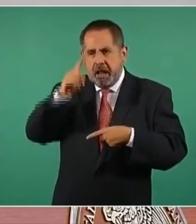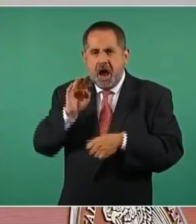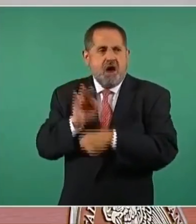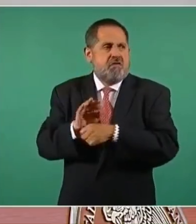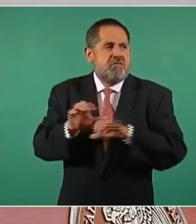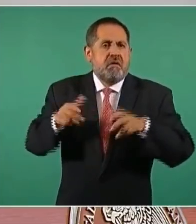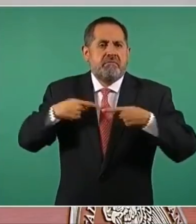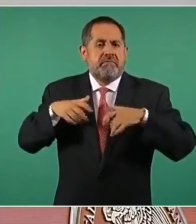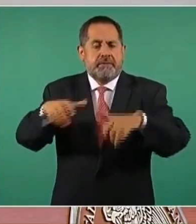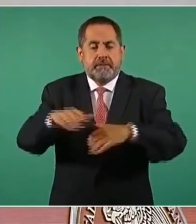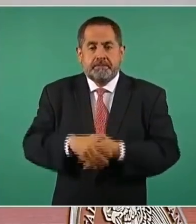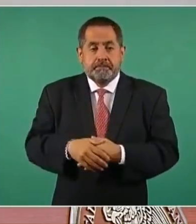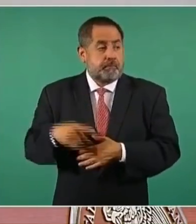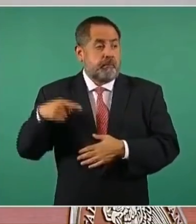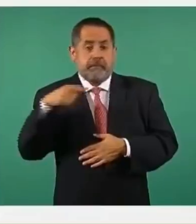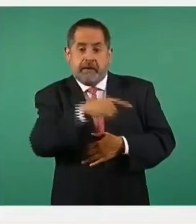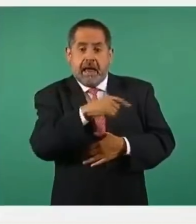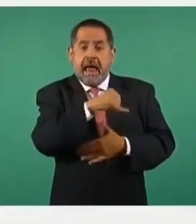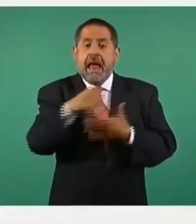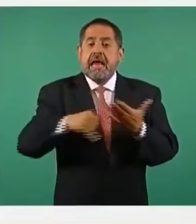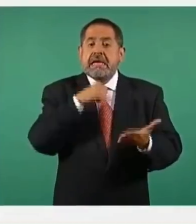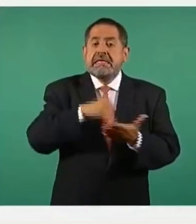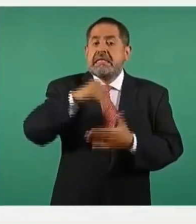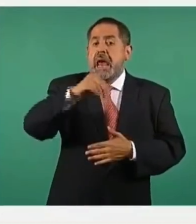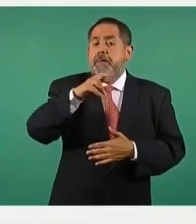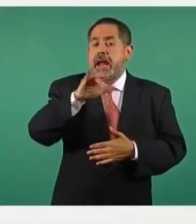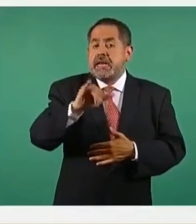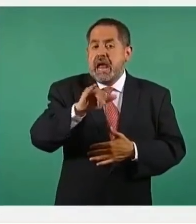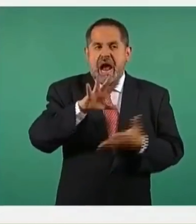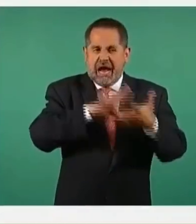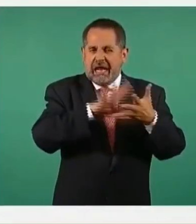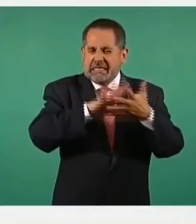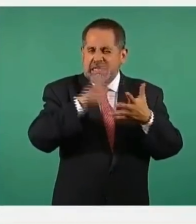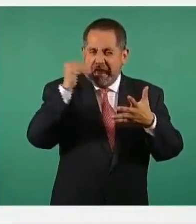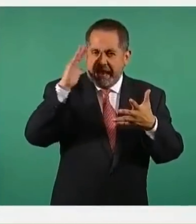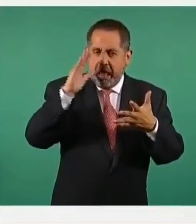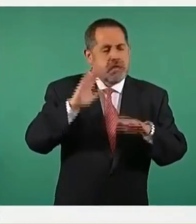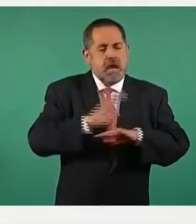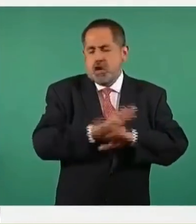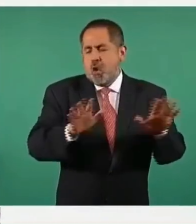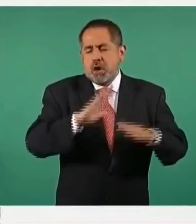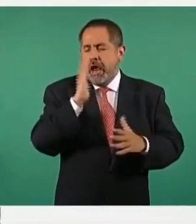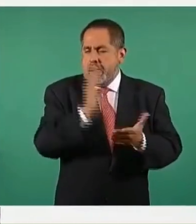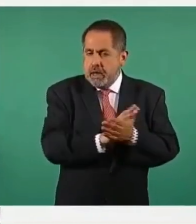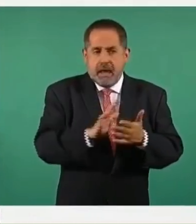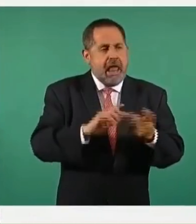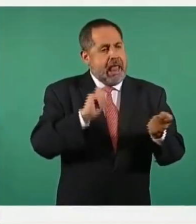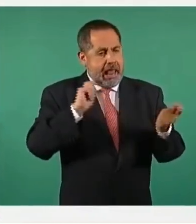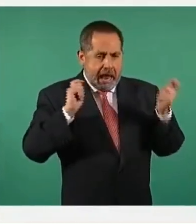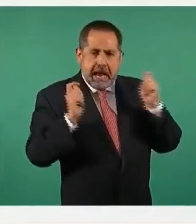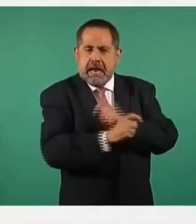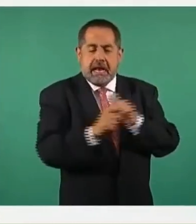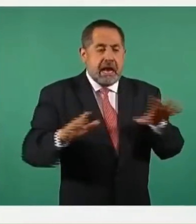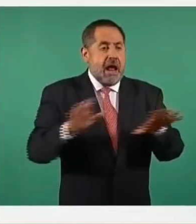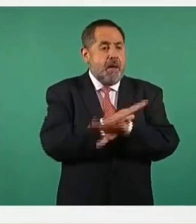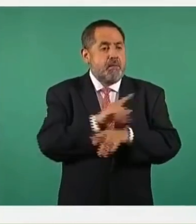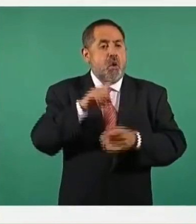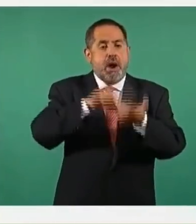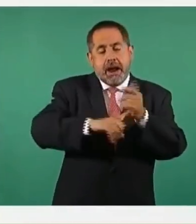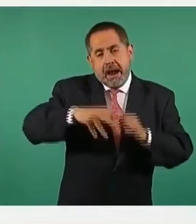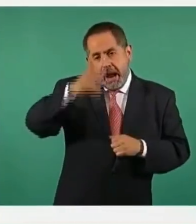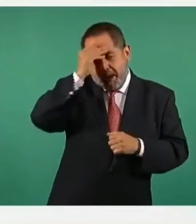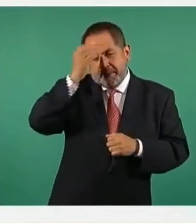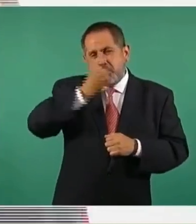Las Islas Marías dejaron de ser penales y se convirtieron en el Centro de Educación Ambiental y Cultural, Muros de Agua,